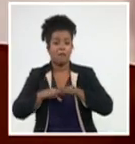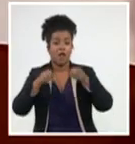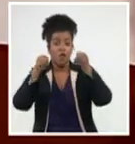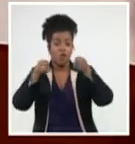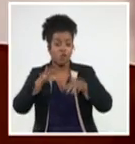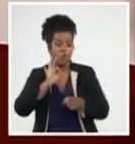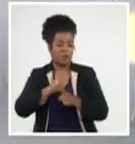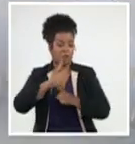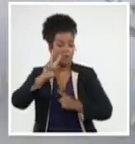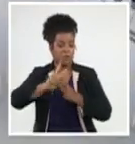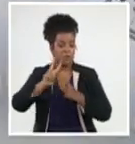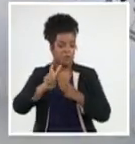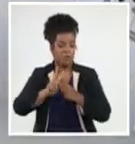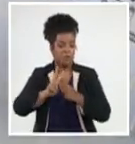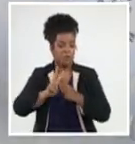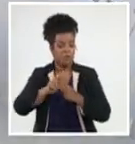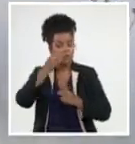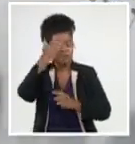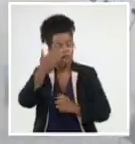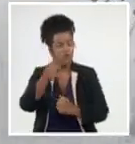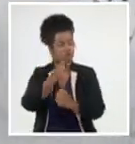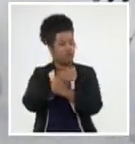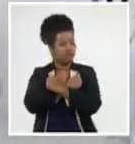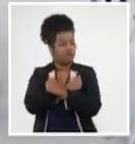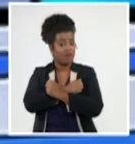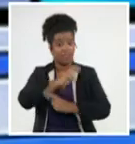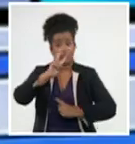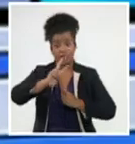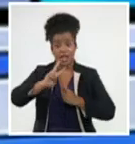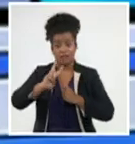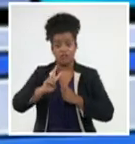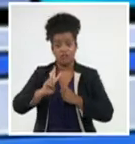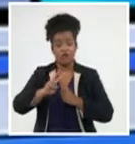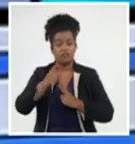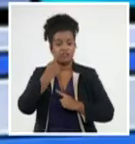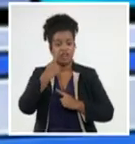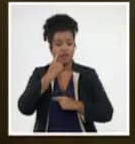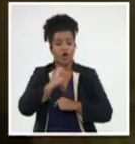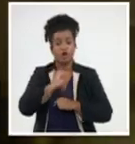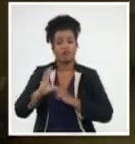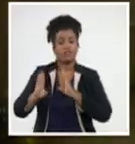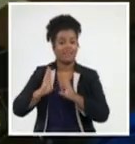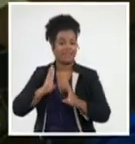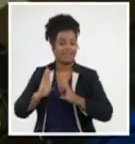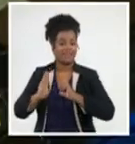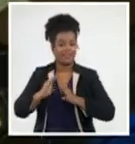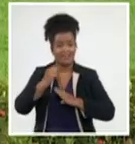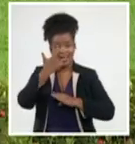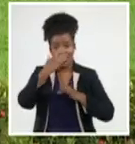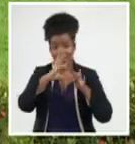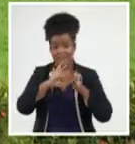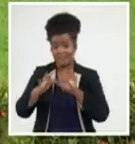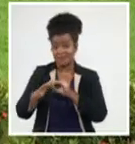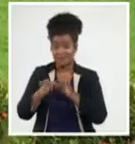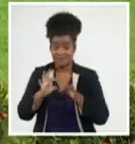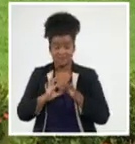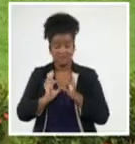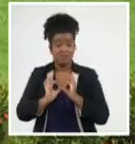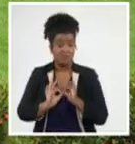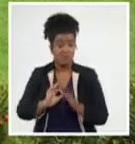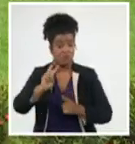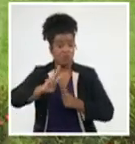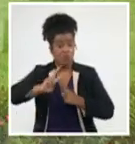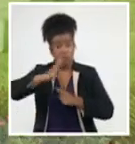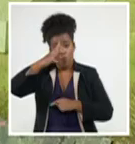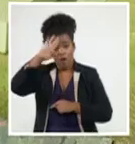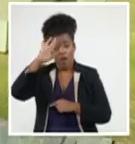abrazo la pequeña televisión de occidente por donde artemisa se ve la idea de un gigante para pintar de pueblo la señal cubana cumpliendo